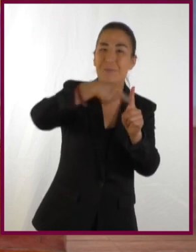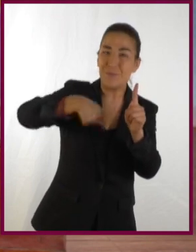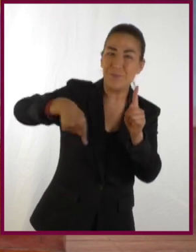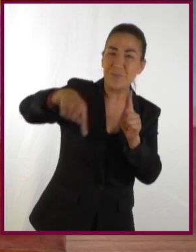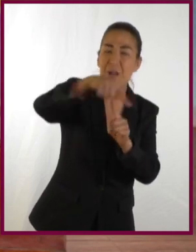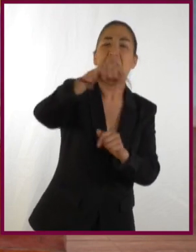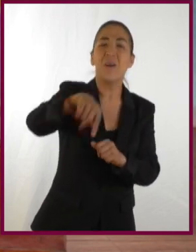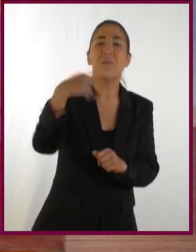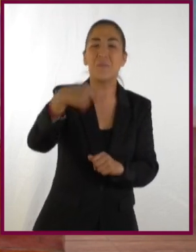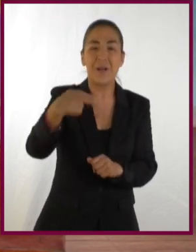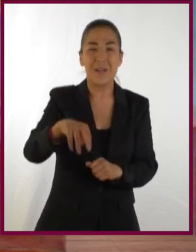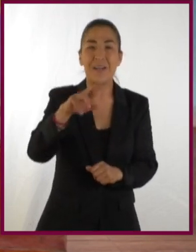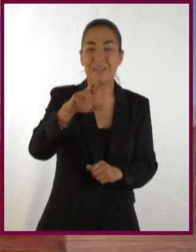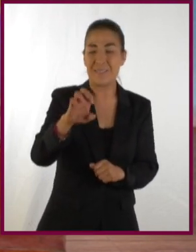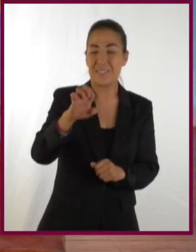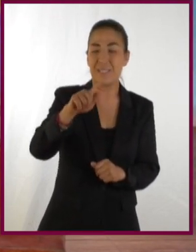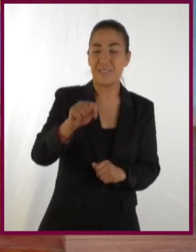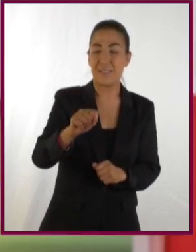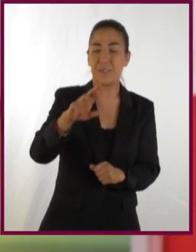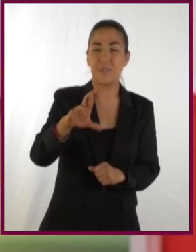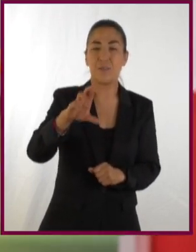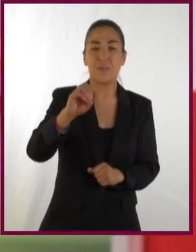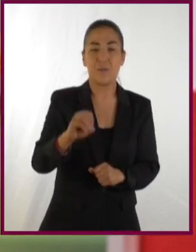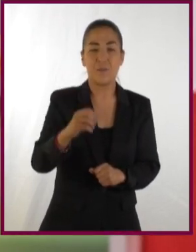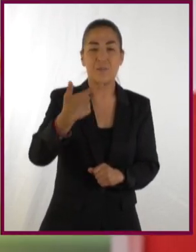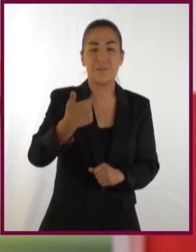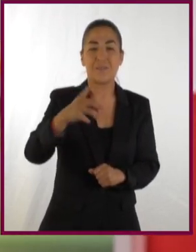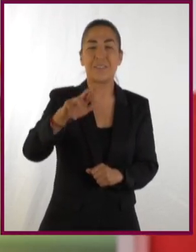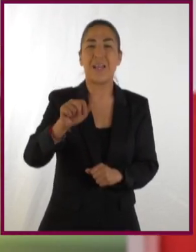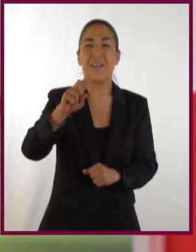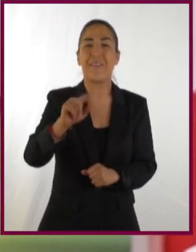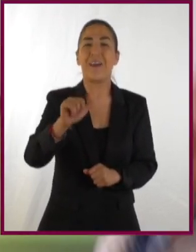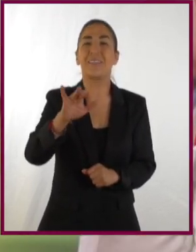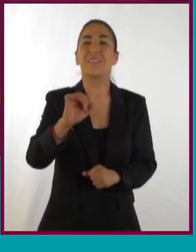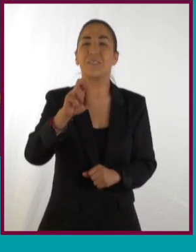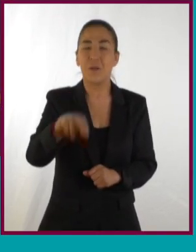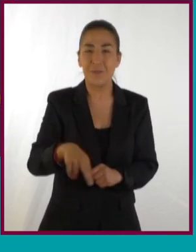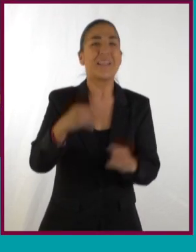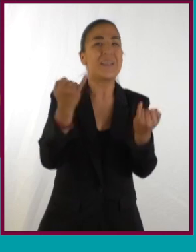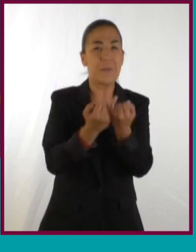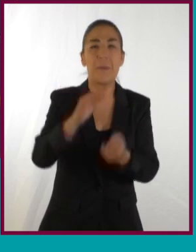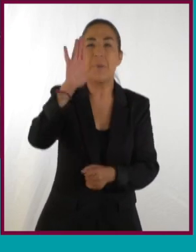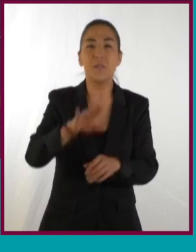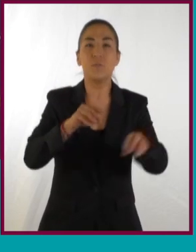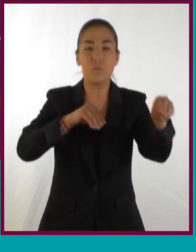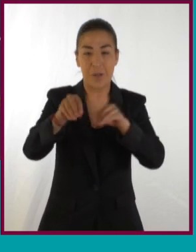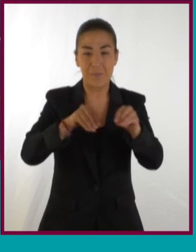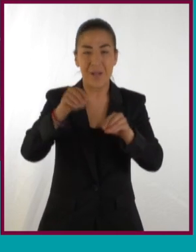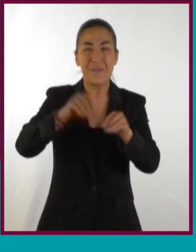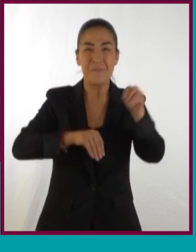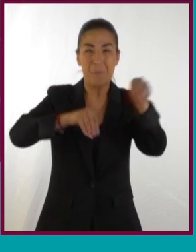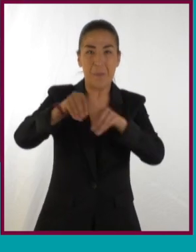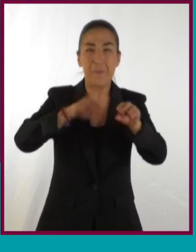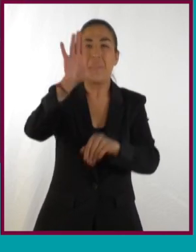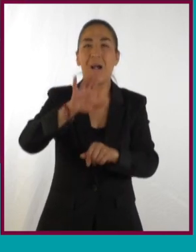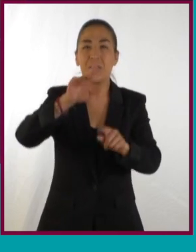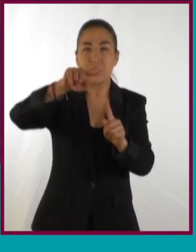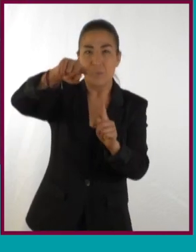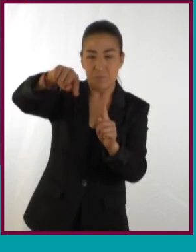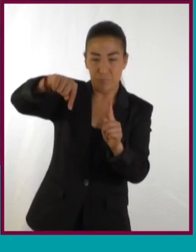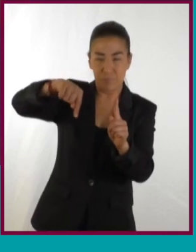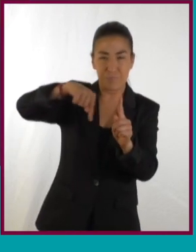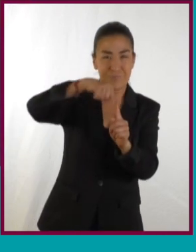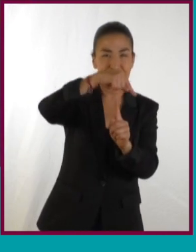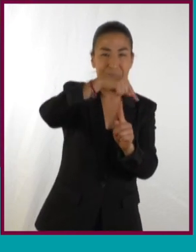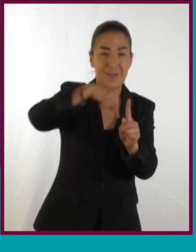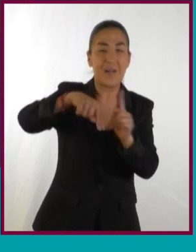avanzan. Claro, a eso se le llama retrogradación, ¿no? Elemental, compañera. Parece que se regresan cuando se